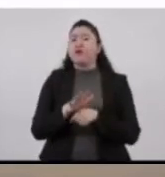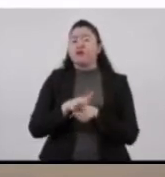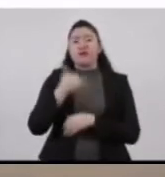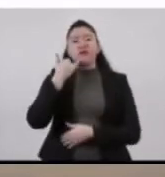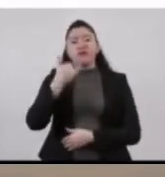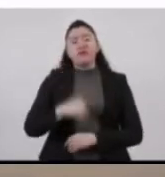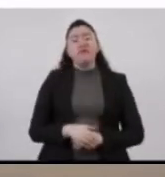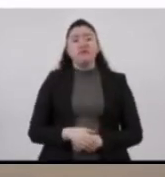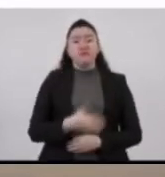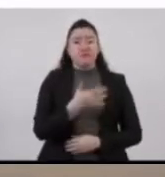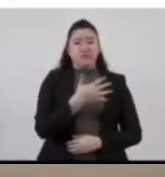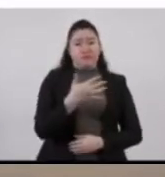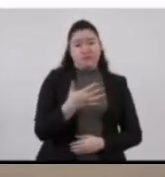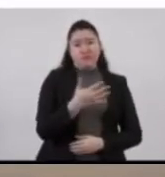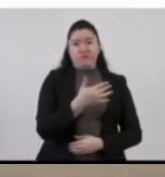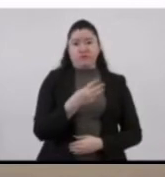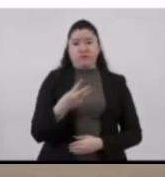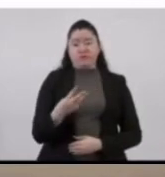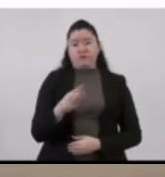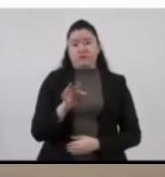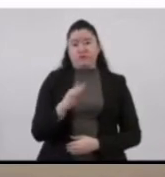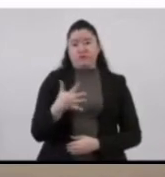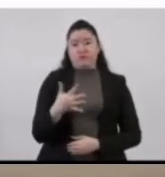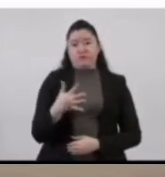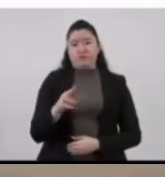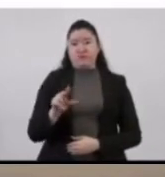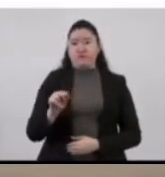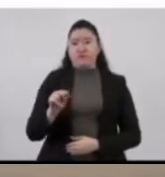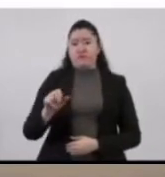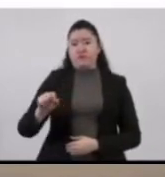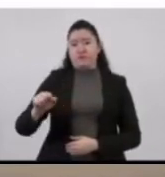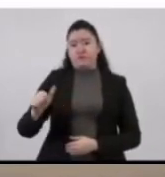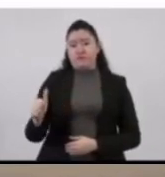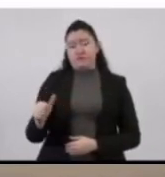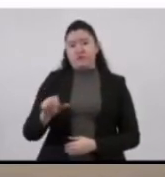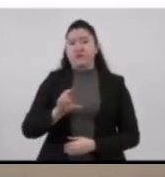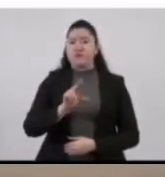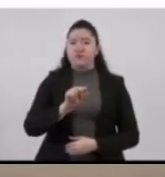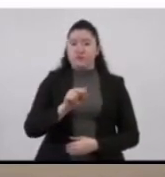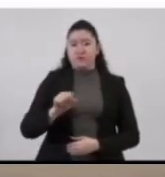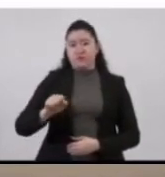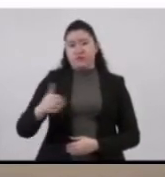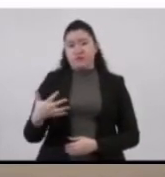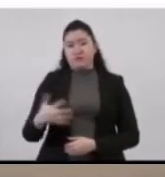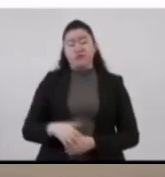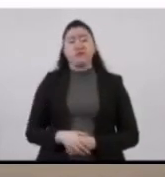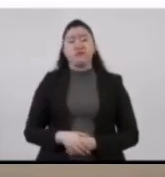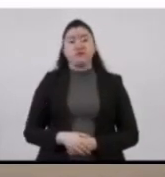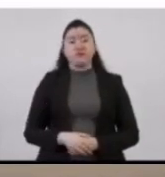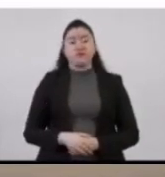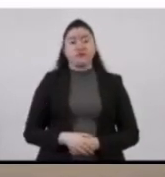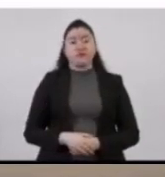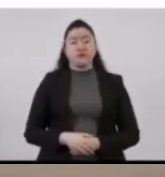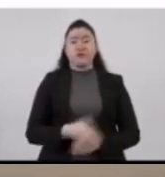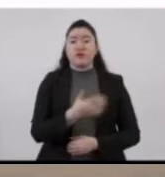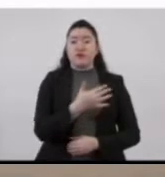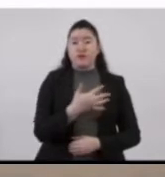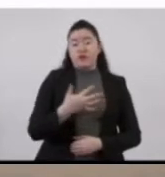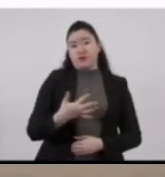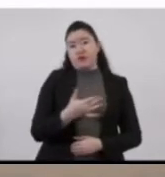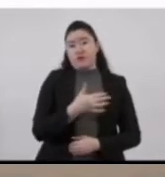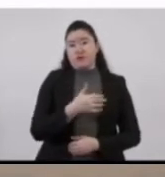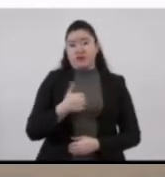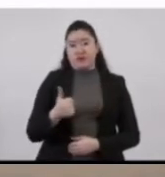el 55, 53, 45, 80, 66, 80, 65, así como 55,